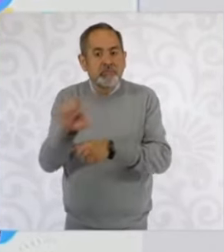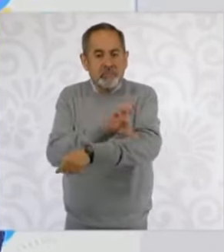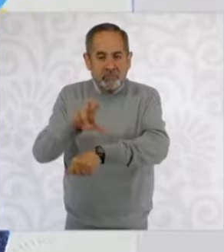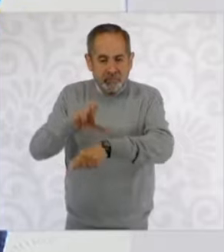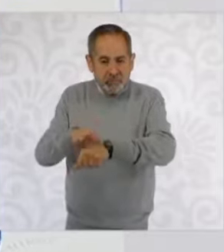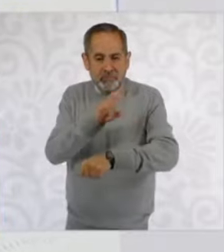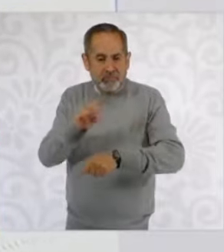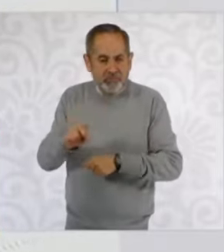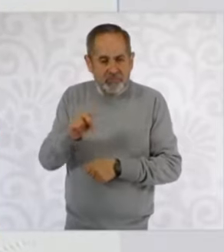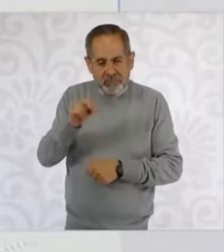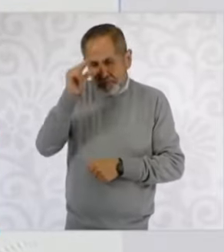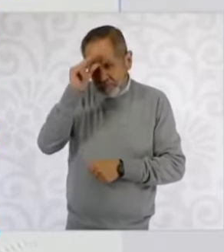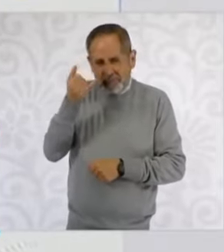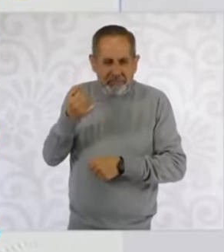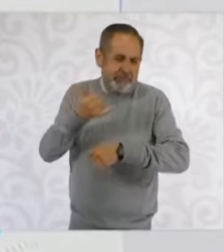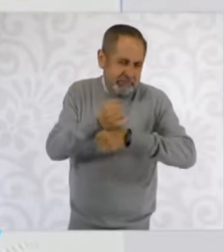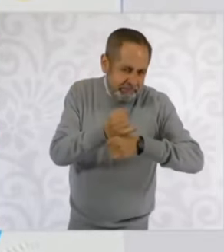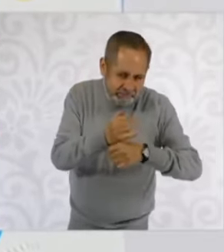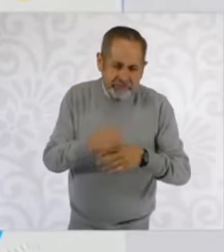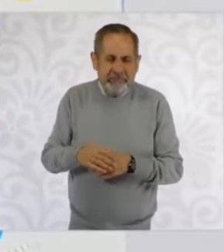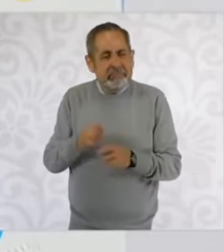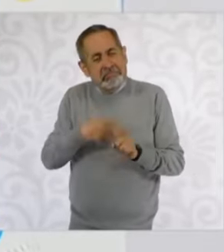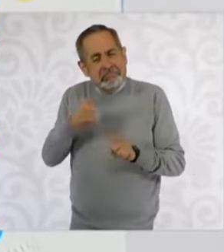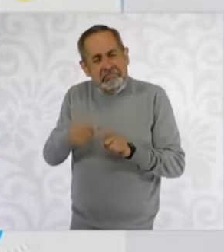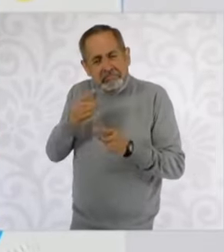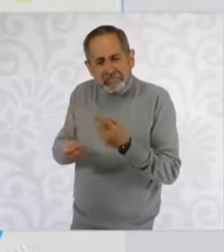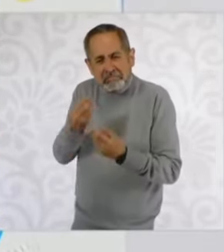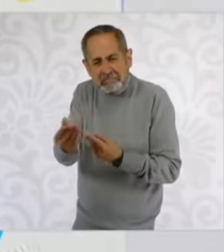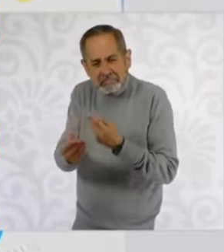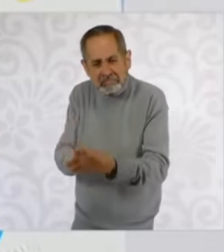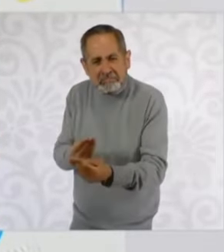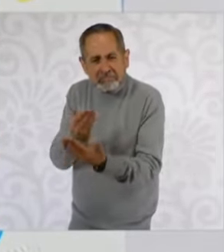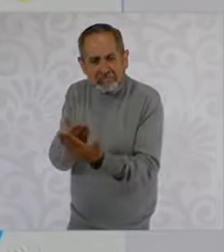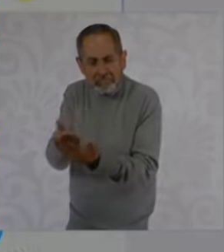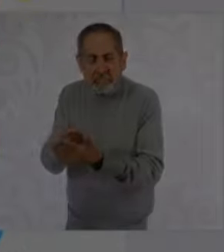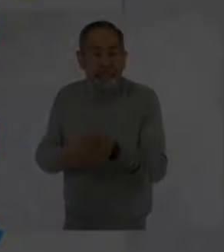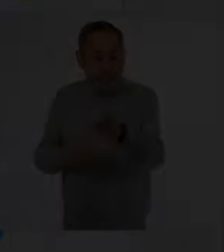Inteligencia y la Investigación. Es decir, hemos enviado otras leyes, entonces estas las vamos a enviar hasta el próximo año.